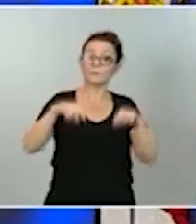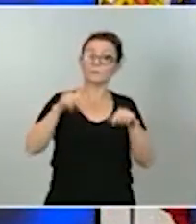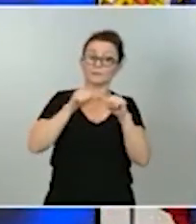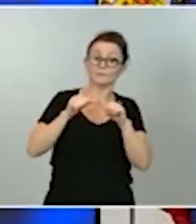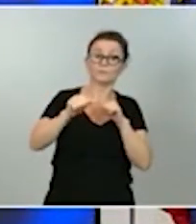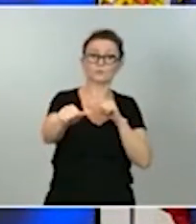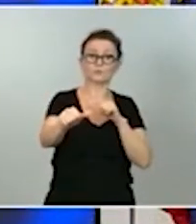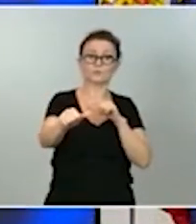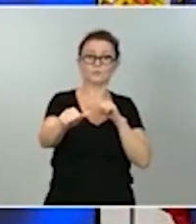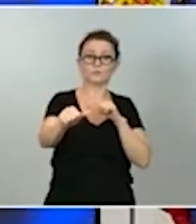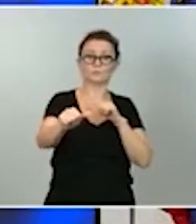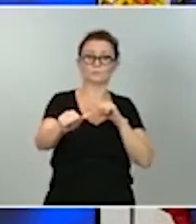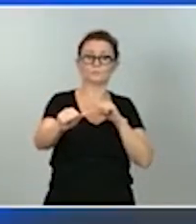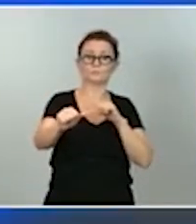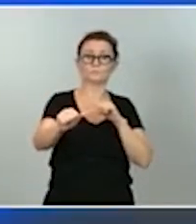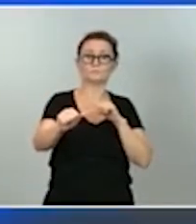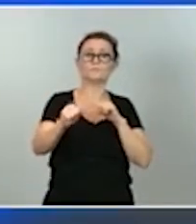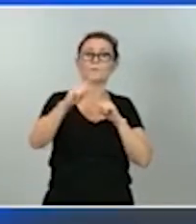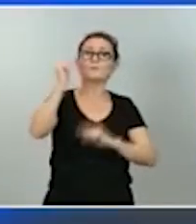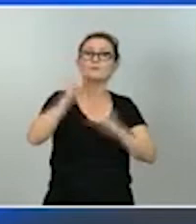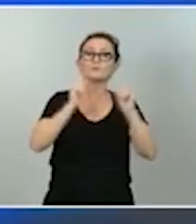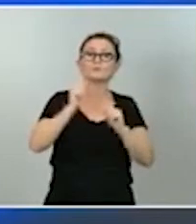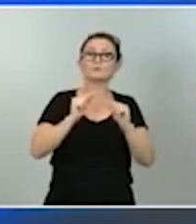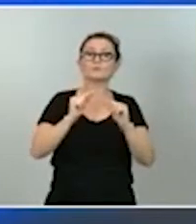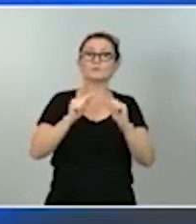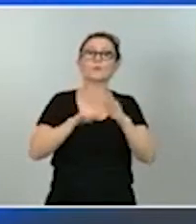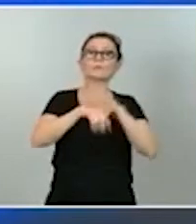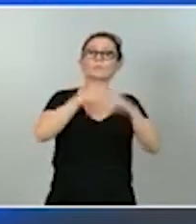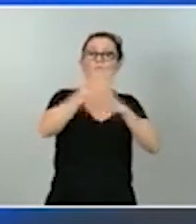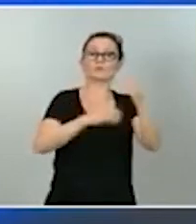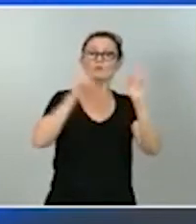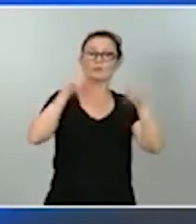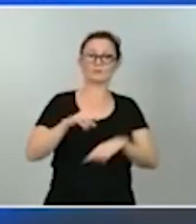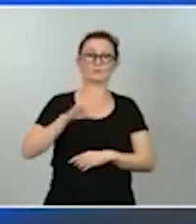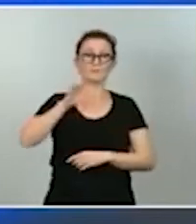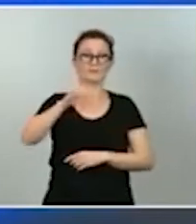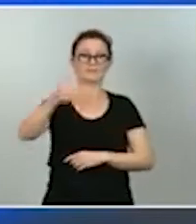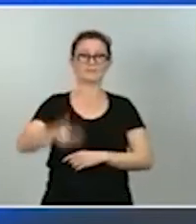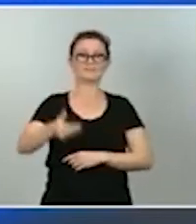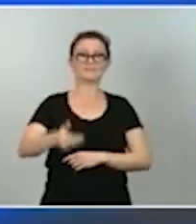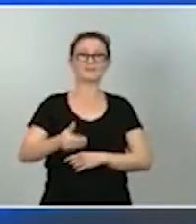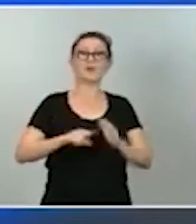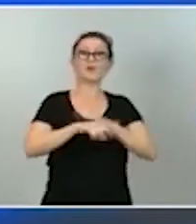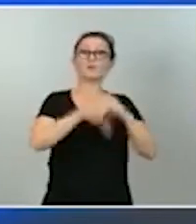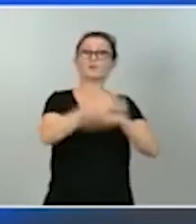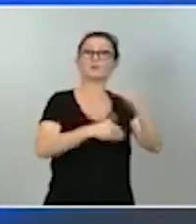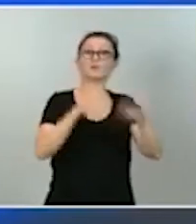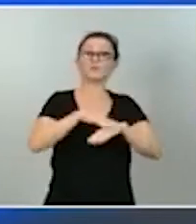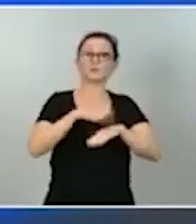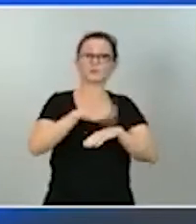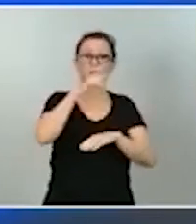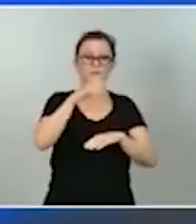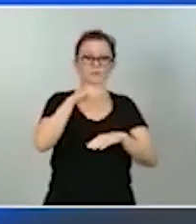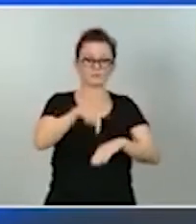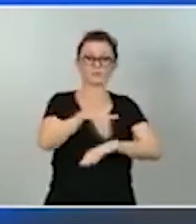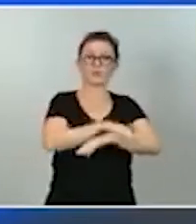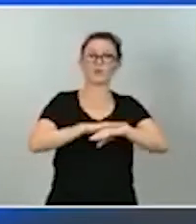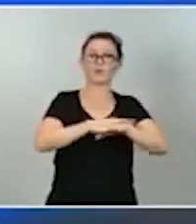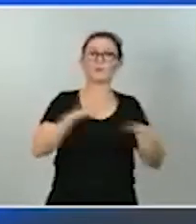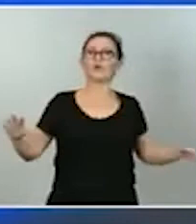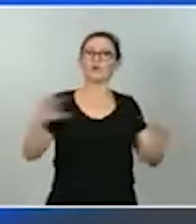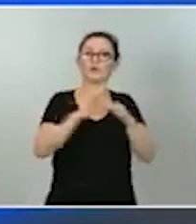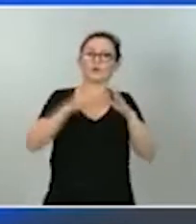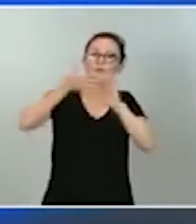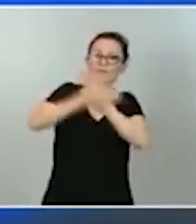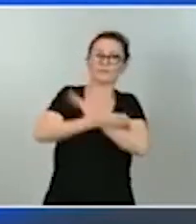de progreso, y son presupuestos de país. Inevitablemente son presupuestos de progreso, porque es lo que define a este Gobierno de coalición, pero también porque